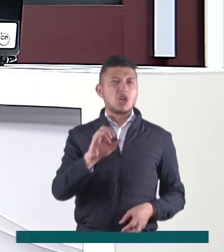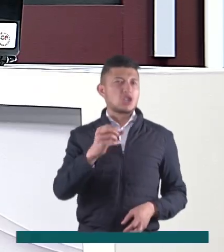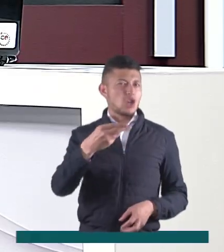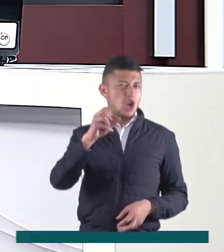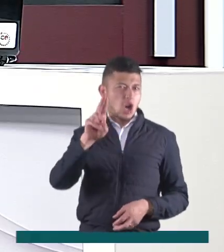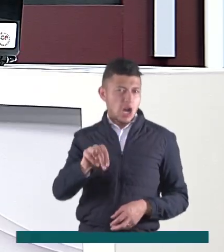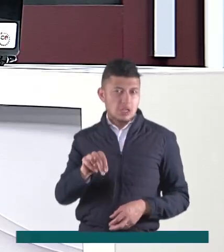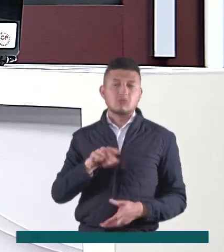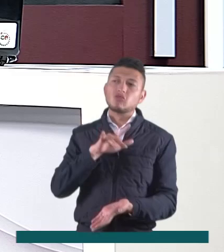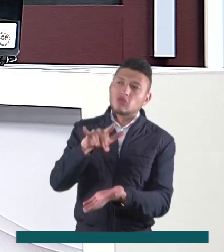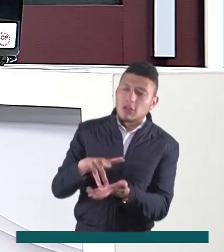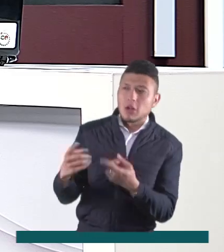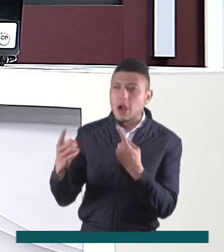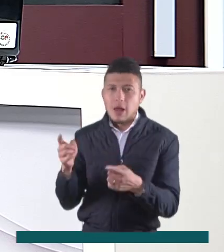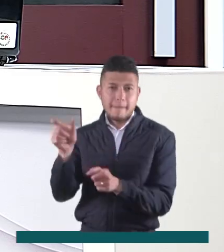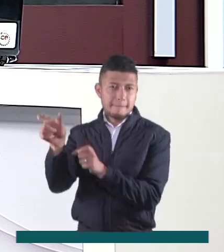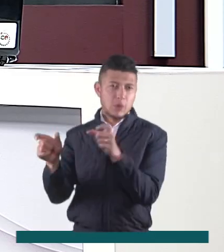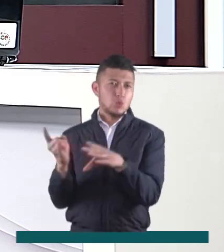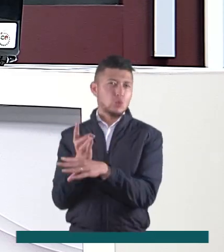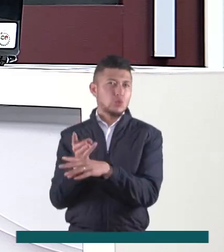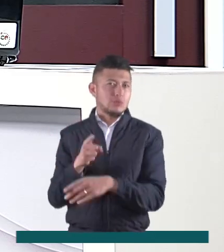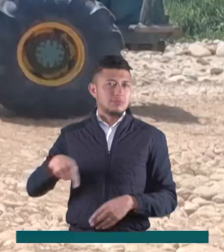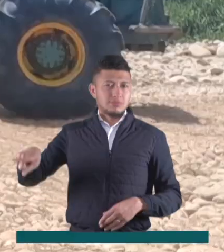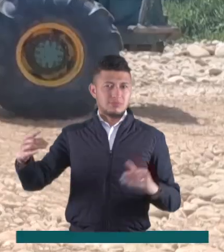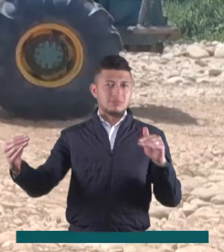en el lugar hablando con los usuarios de la vía.